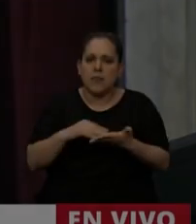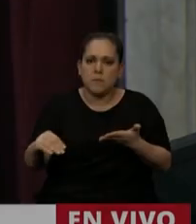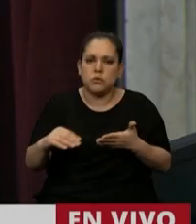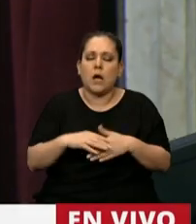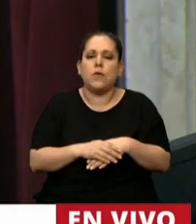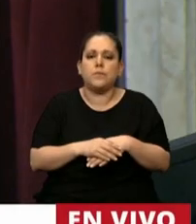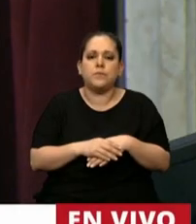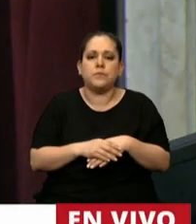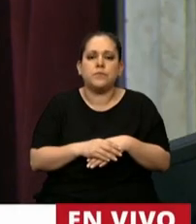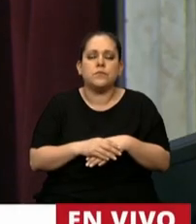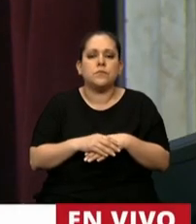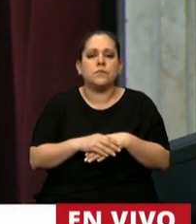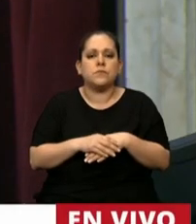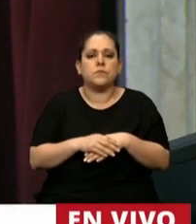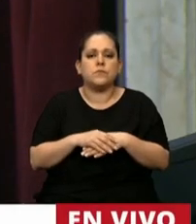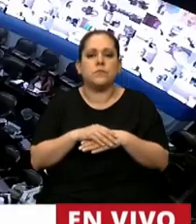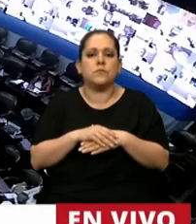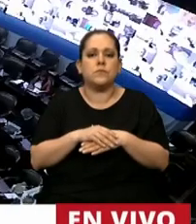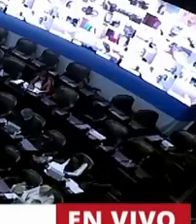La palabra al diputado Fabio Getclas.